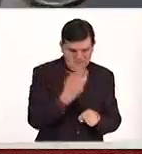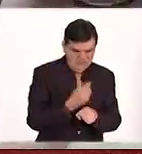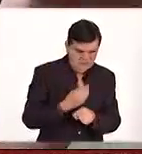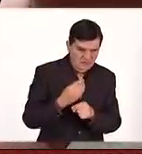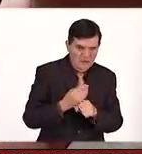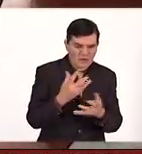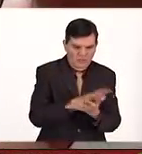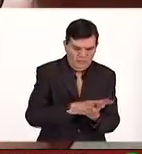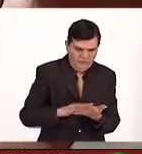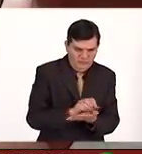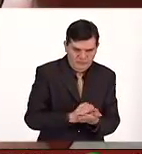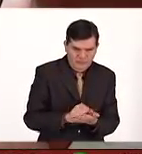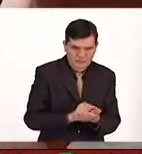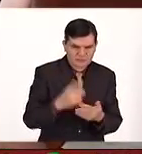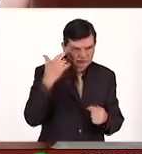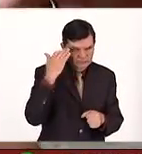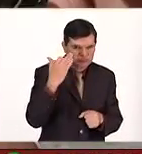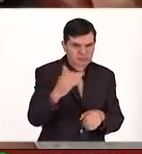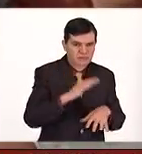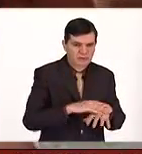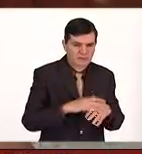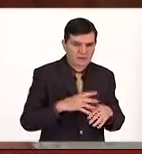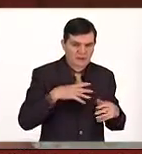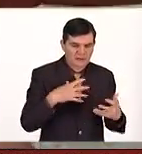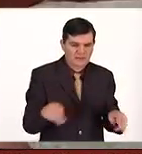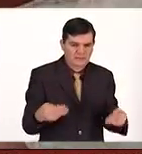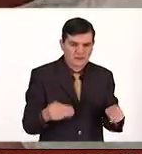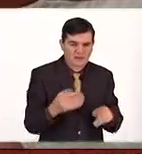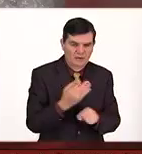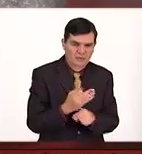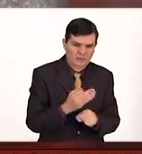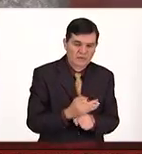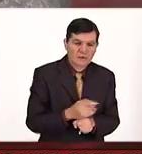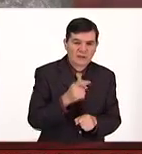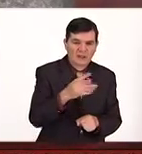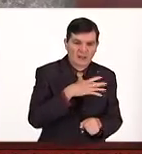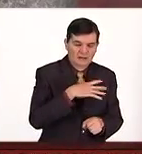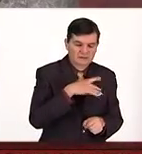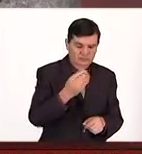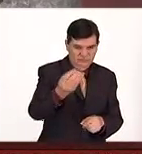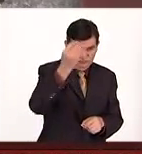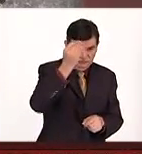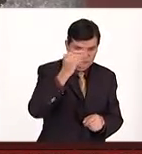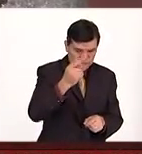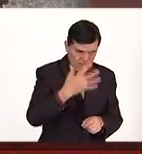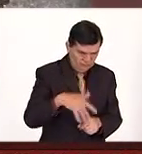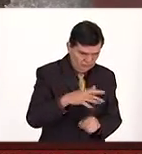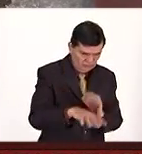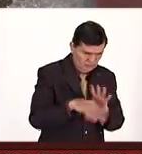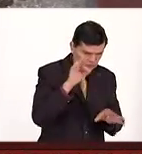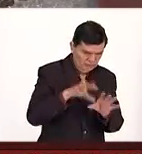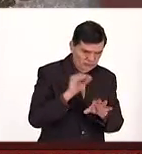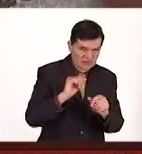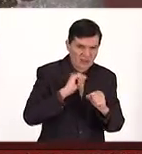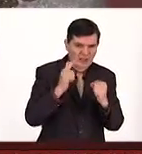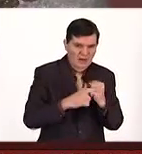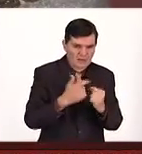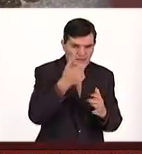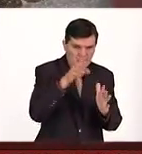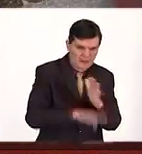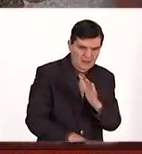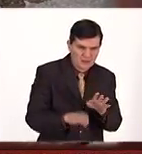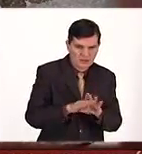biodegradables y duran más que las baterías que están en el mercado hoy en día. Los científicos estaban buscando algo que fuera